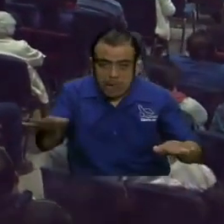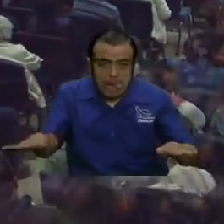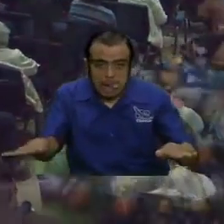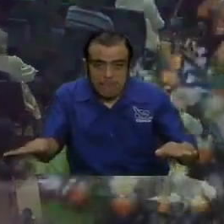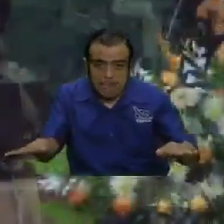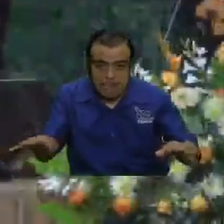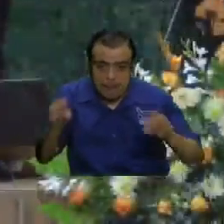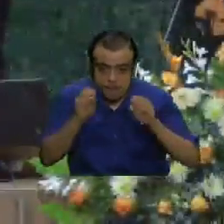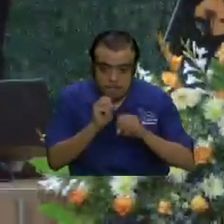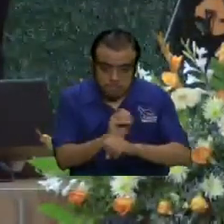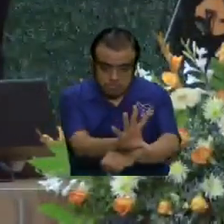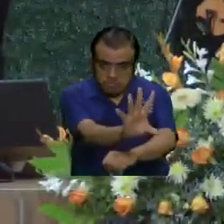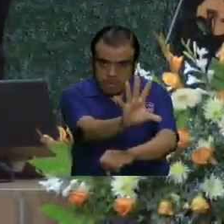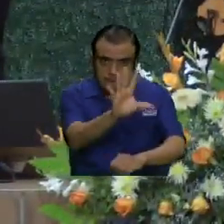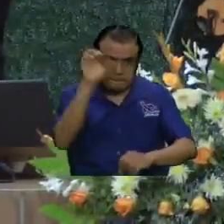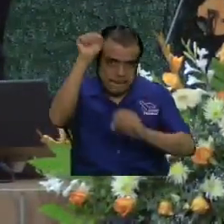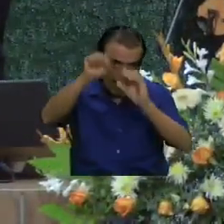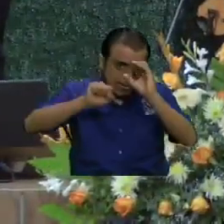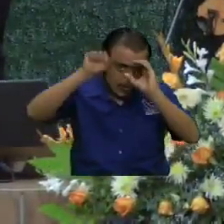proyectan películas